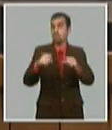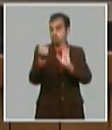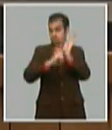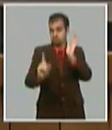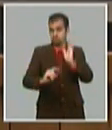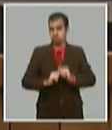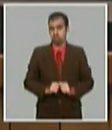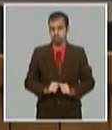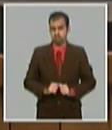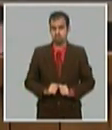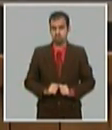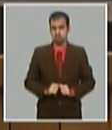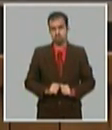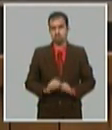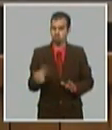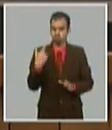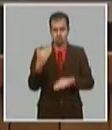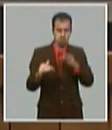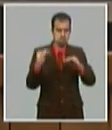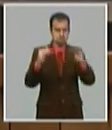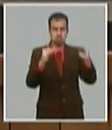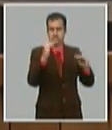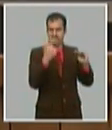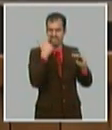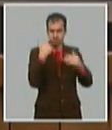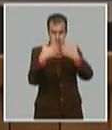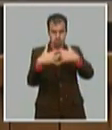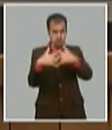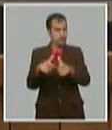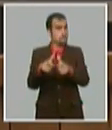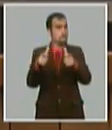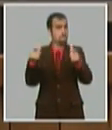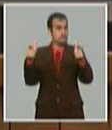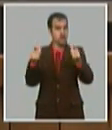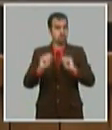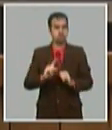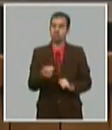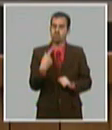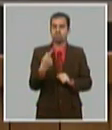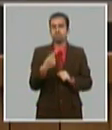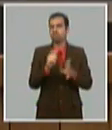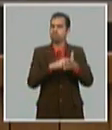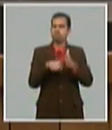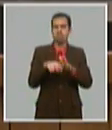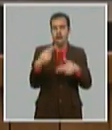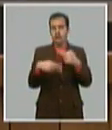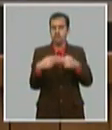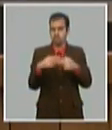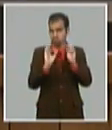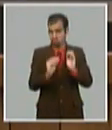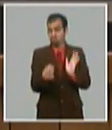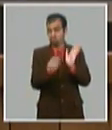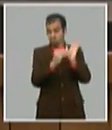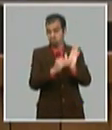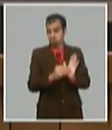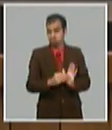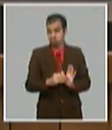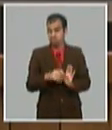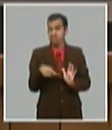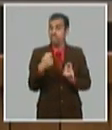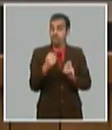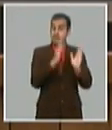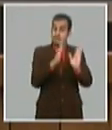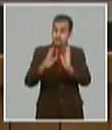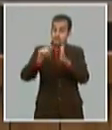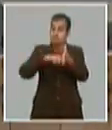o sea que hay un nivel de participación de la industria que estamos diseñando desde el plan que hay que organizarlo bien planificarlo